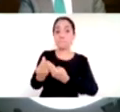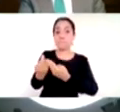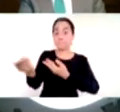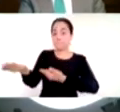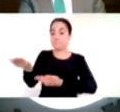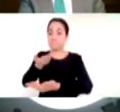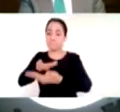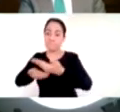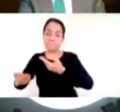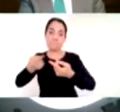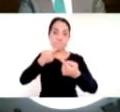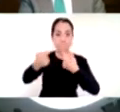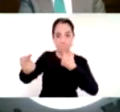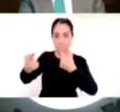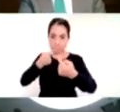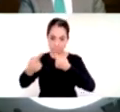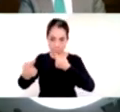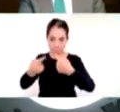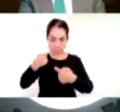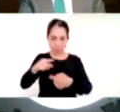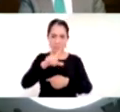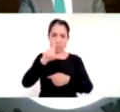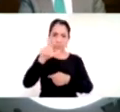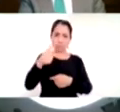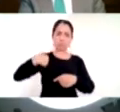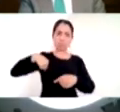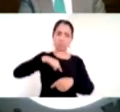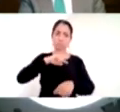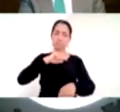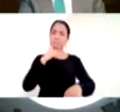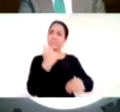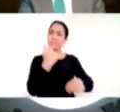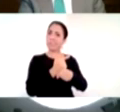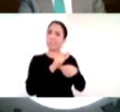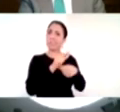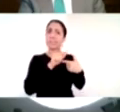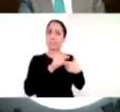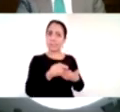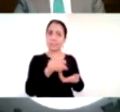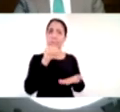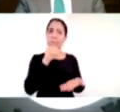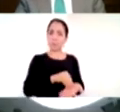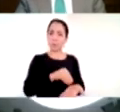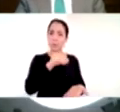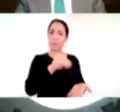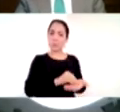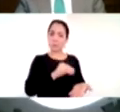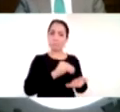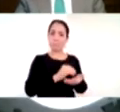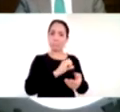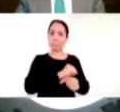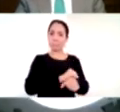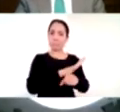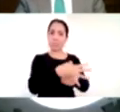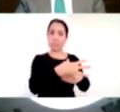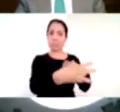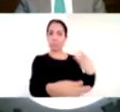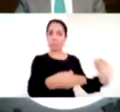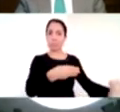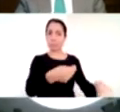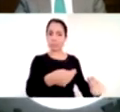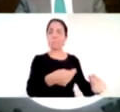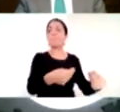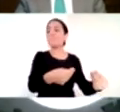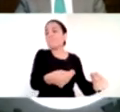alargando el tema el la pandemia lo que se lleva a cabo es un trabajo en las mesas técnicas de la